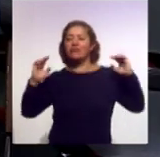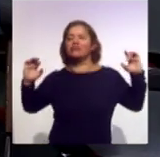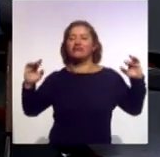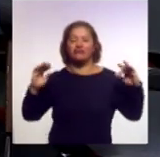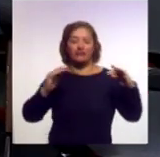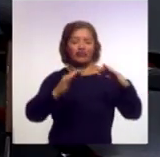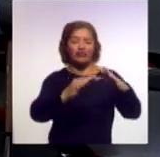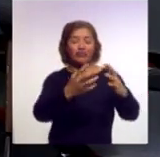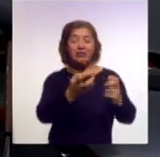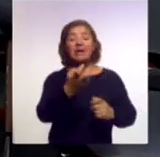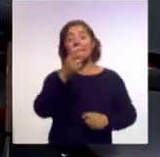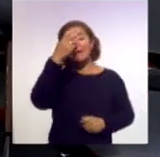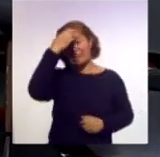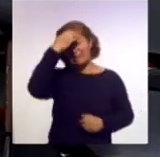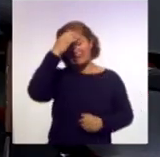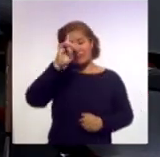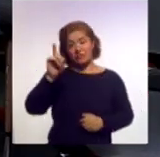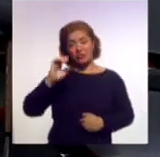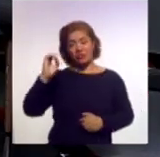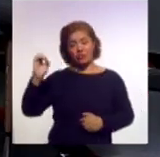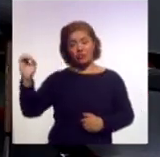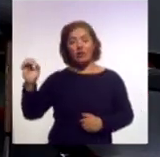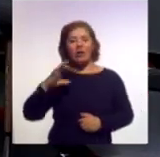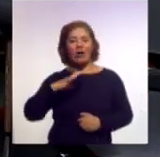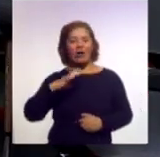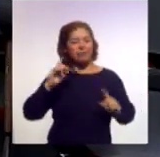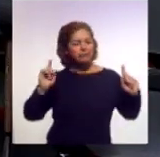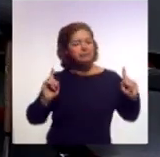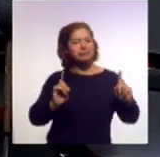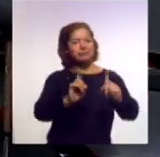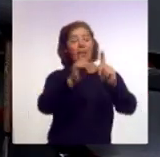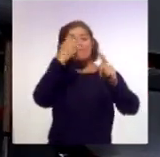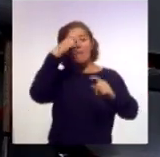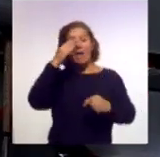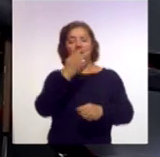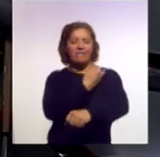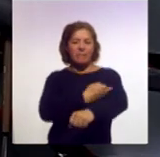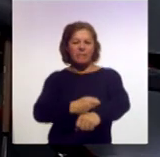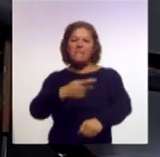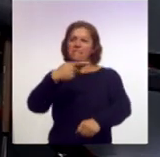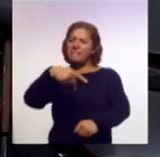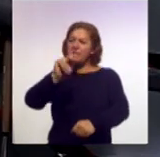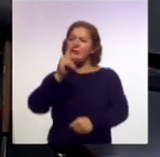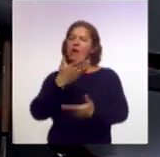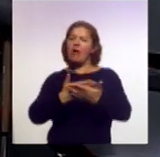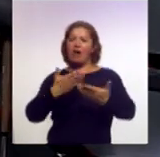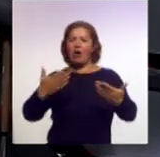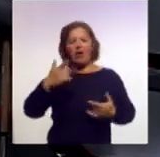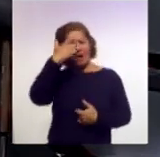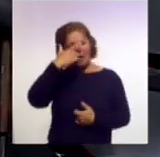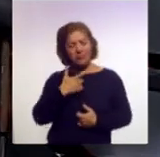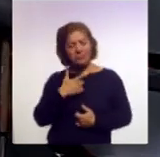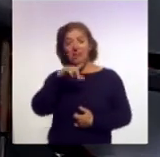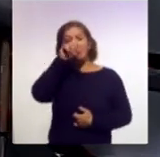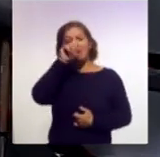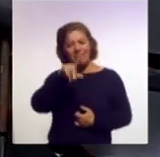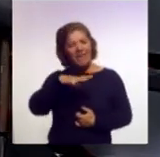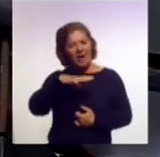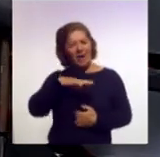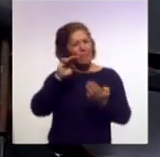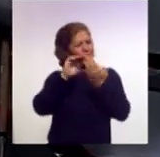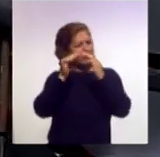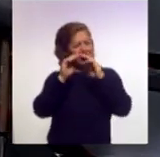encuentro para la familia, para los visitantes, pero ahora en la noche también tiene motivos muy